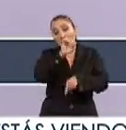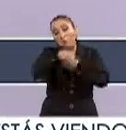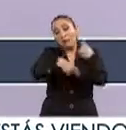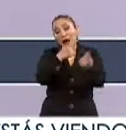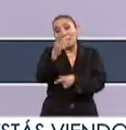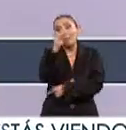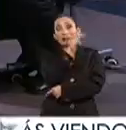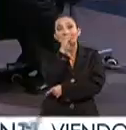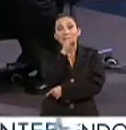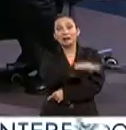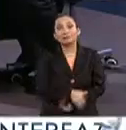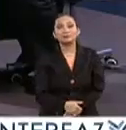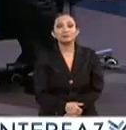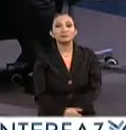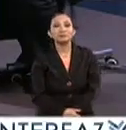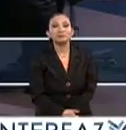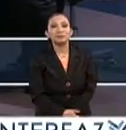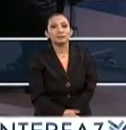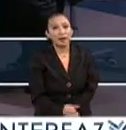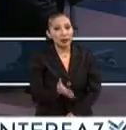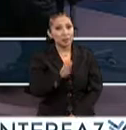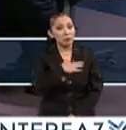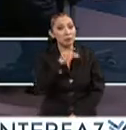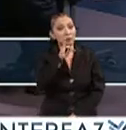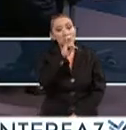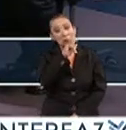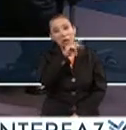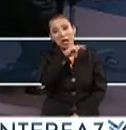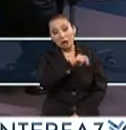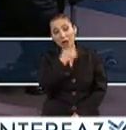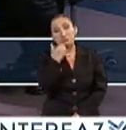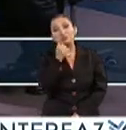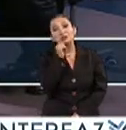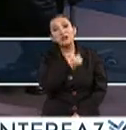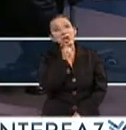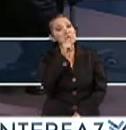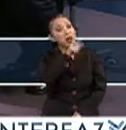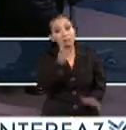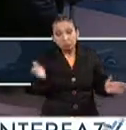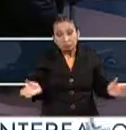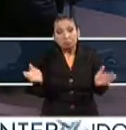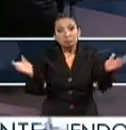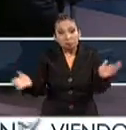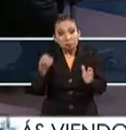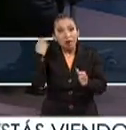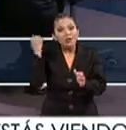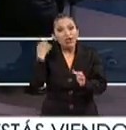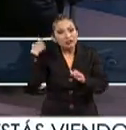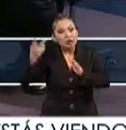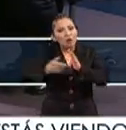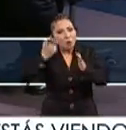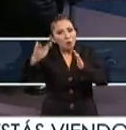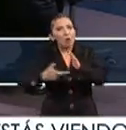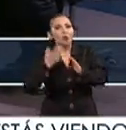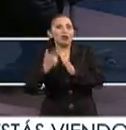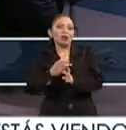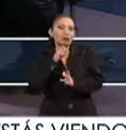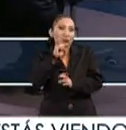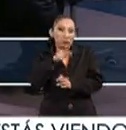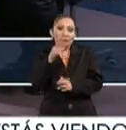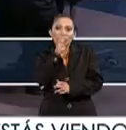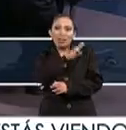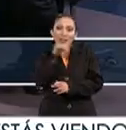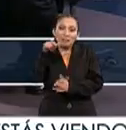asistir allá en Mazatlán. Claro, siendo alguna, qué bueno que el Politécnico siempre impulsando este tipo de congresos, este tipo de eventos y qué bueno también que se haga en